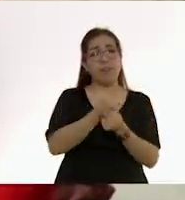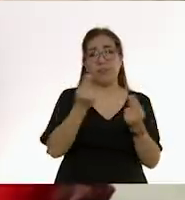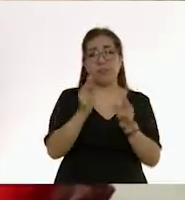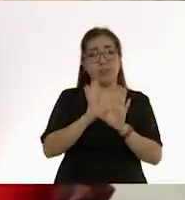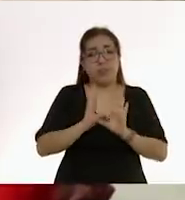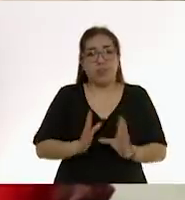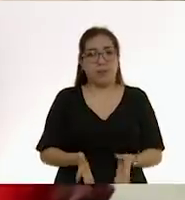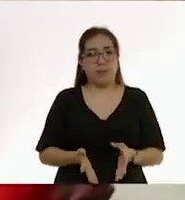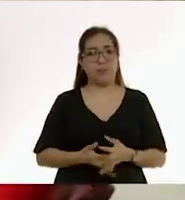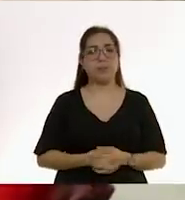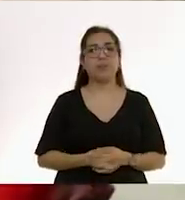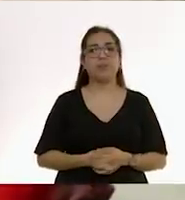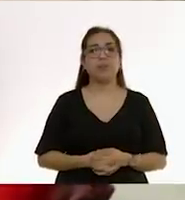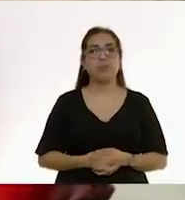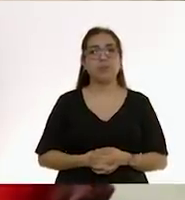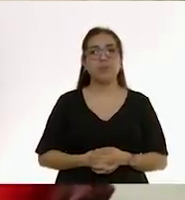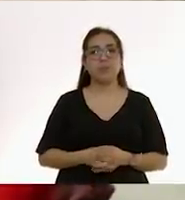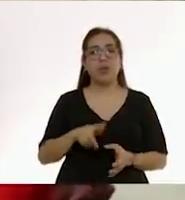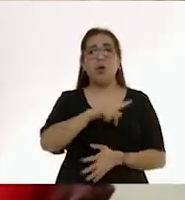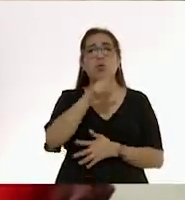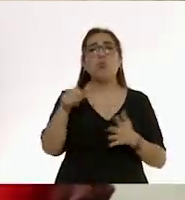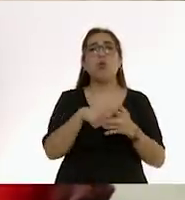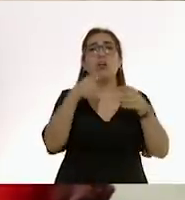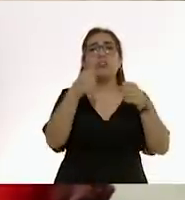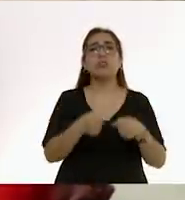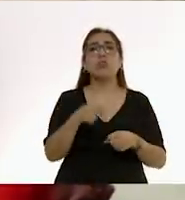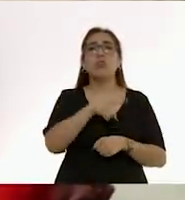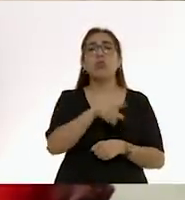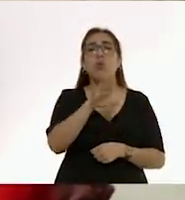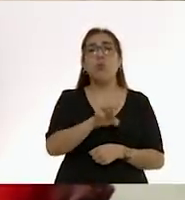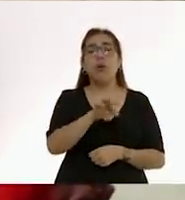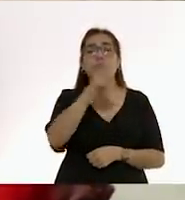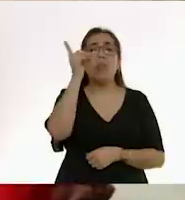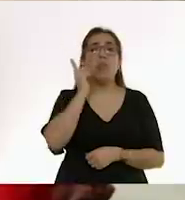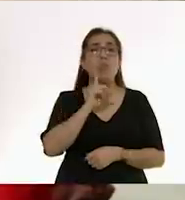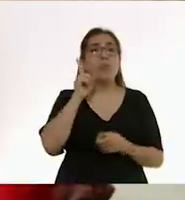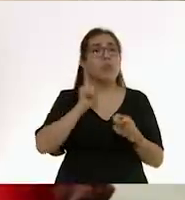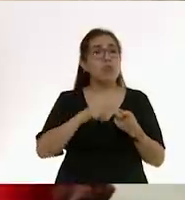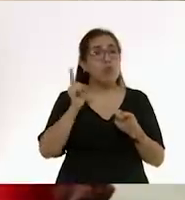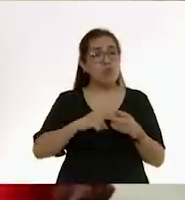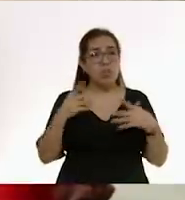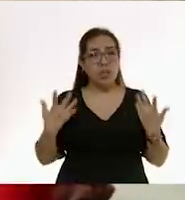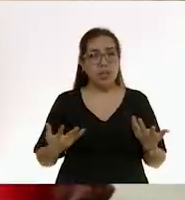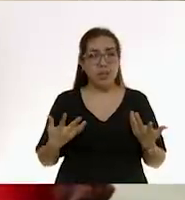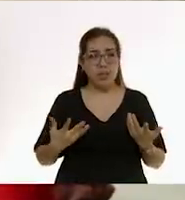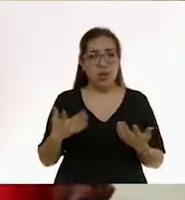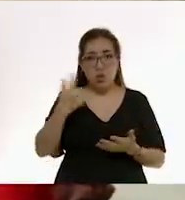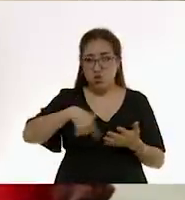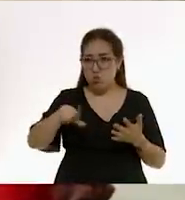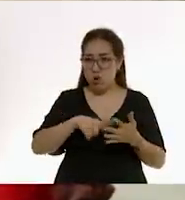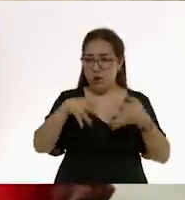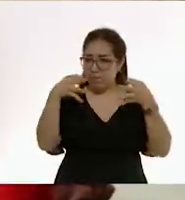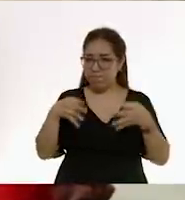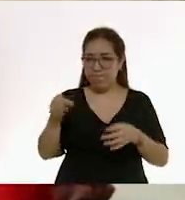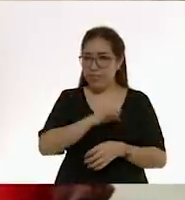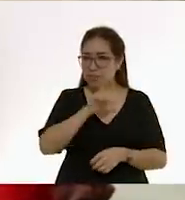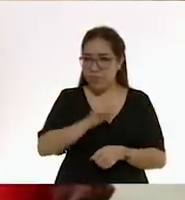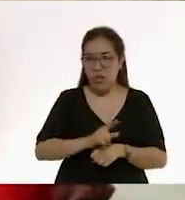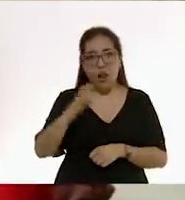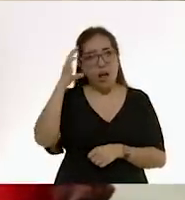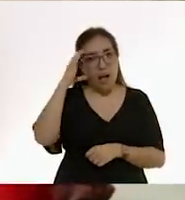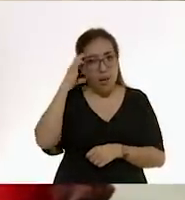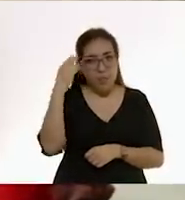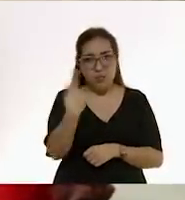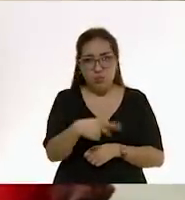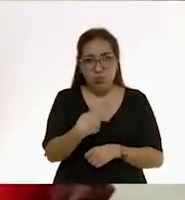El único espacio seguro para que duerma un bebé que no está haciendo colecho es un espacio diseñado para eso. Una cuna